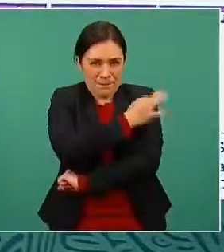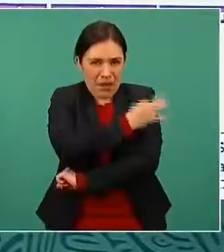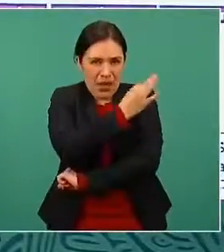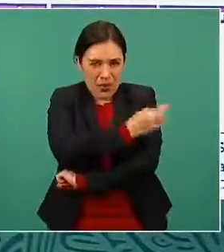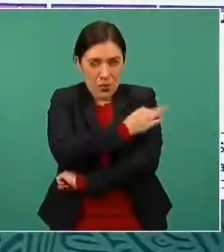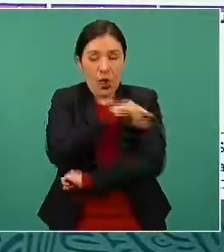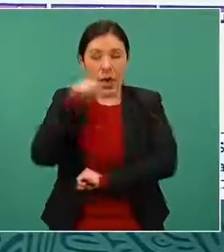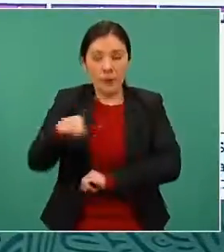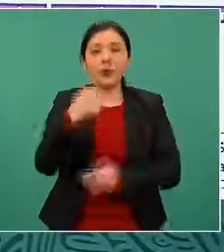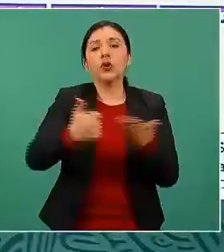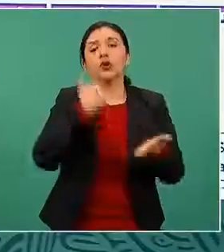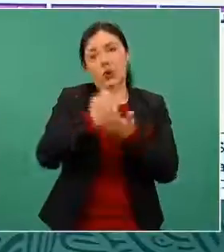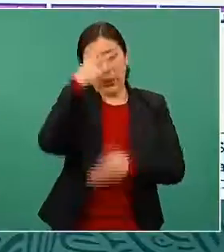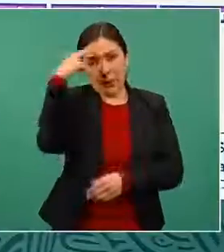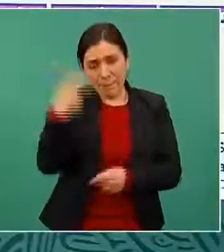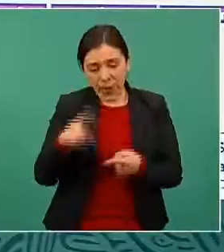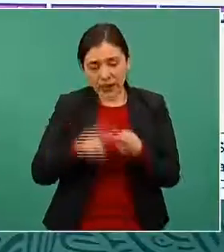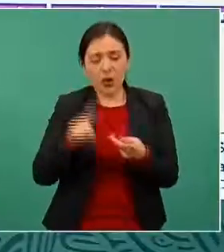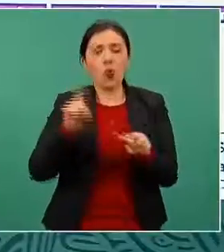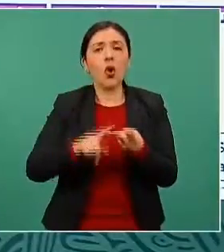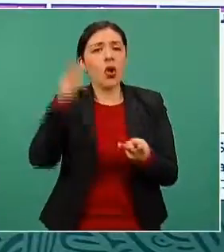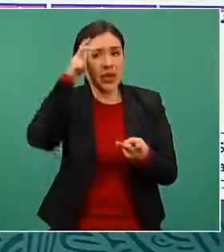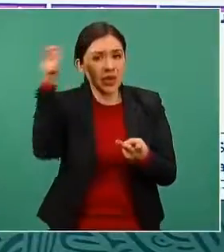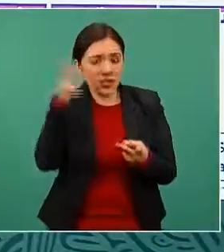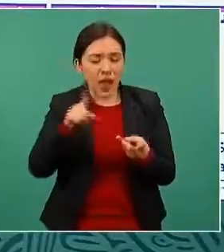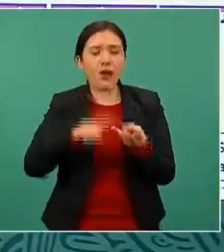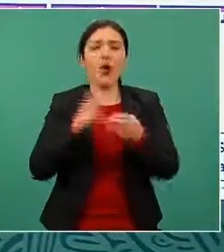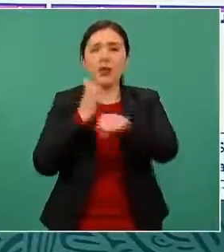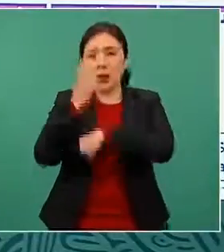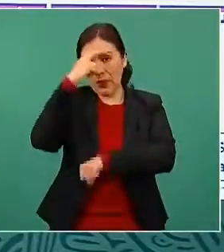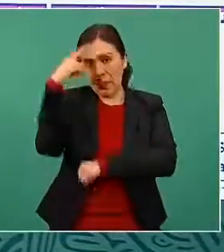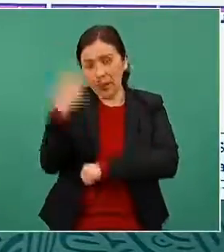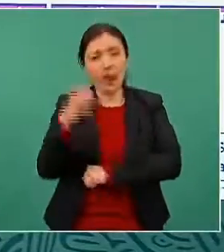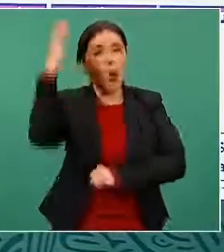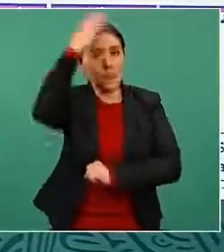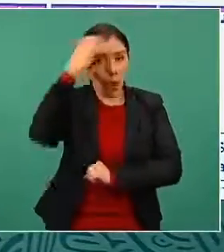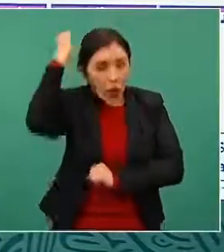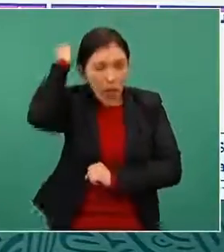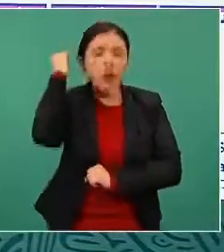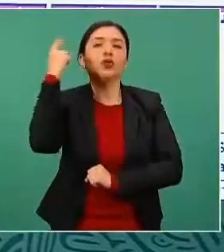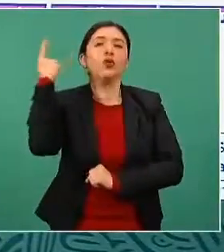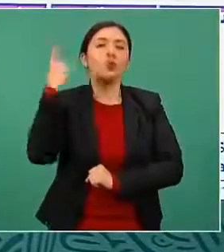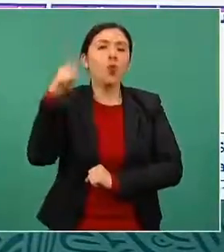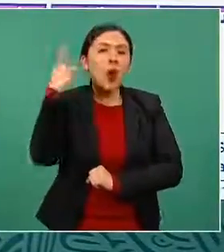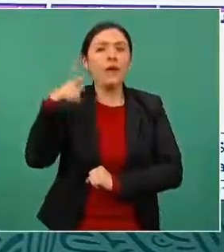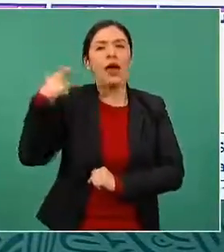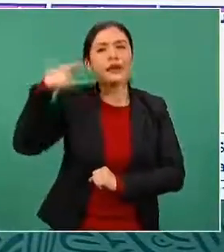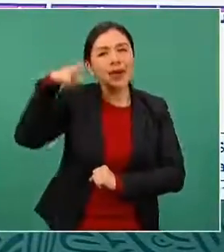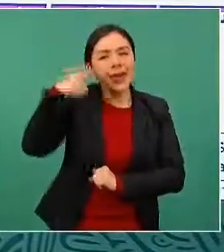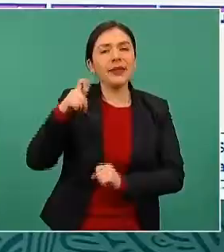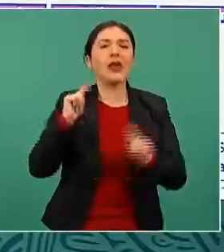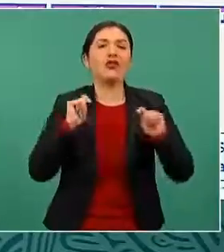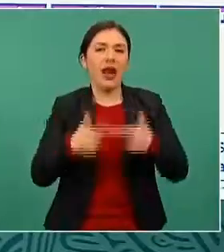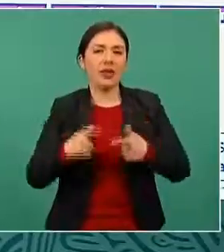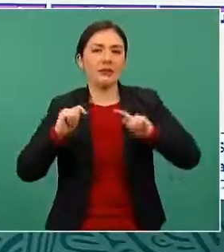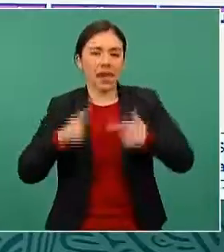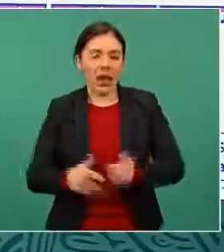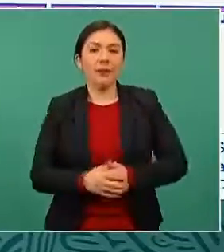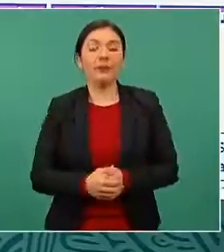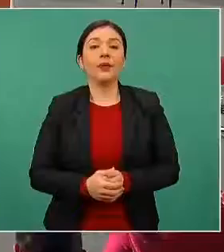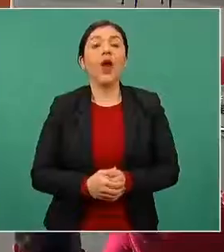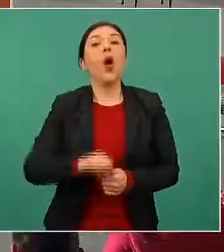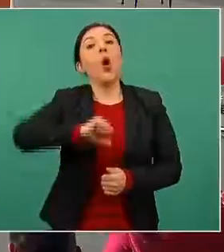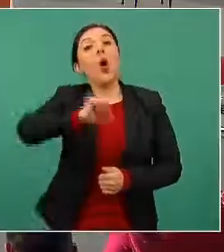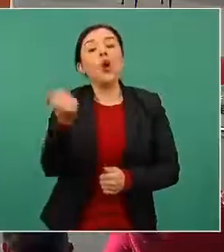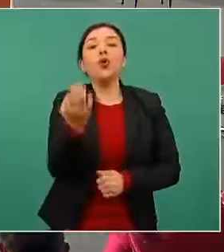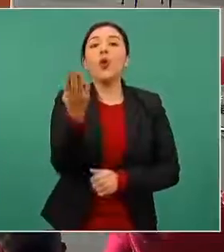Estas fueron Ciudad de México, Hidalgo, Estado de México, Morelos, Puebla, Querétaro y Tlaxcala. Y nueve